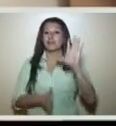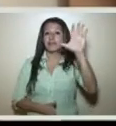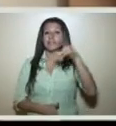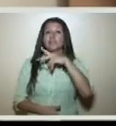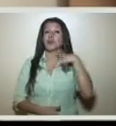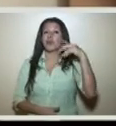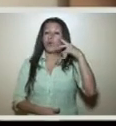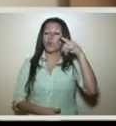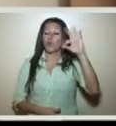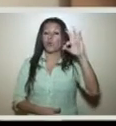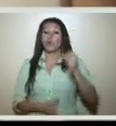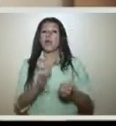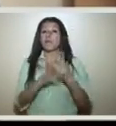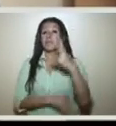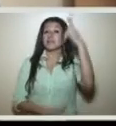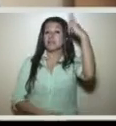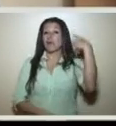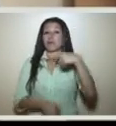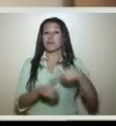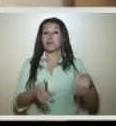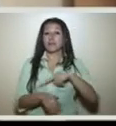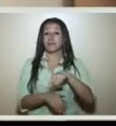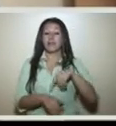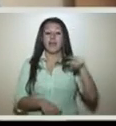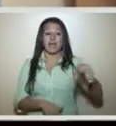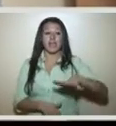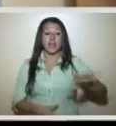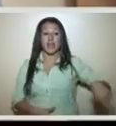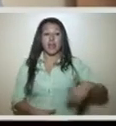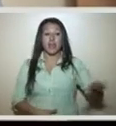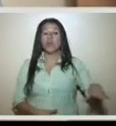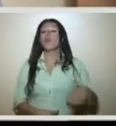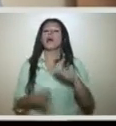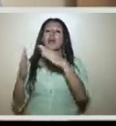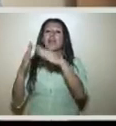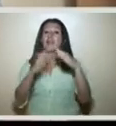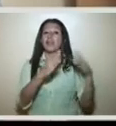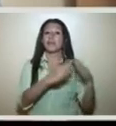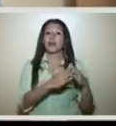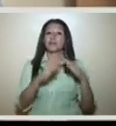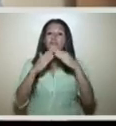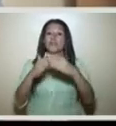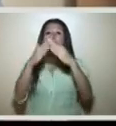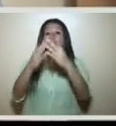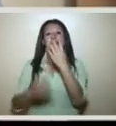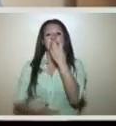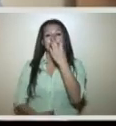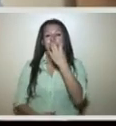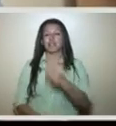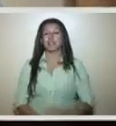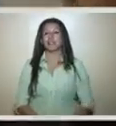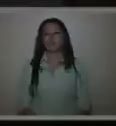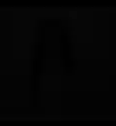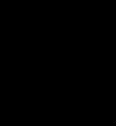será el 5 de junio a partir de las 9.30 en la Delegación Oeste del barrio Fragata, Sarmiento.